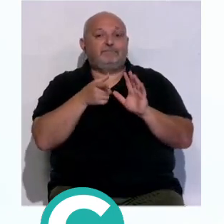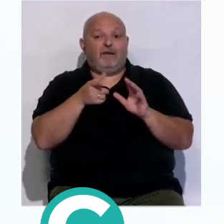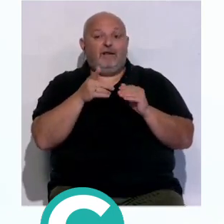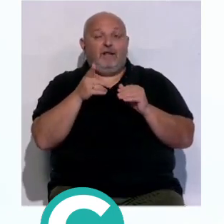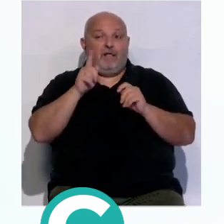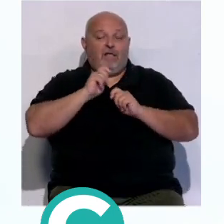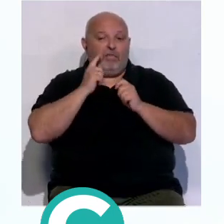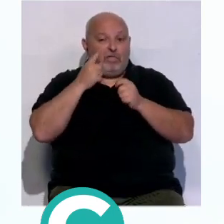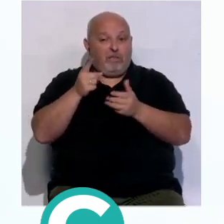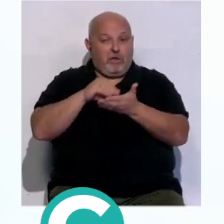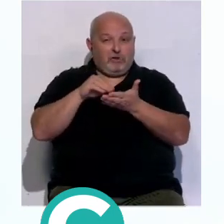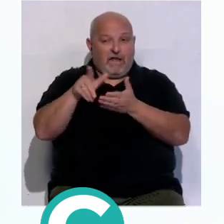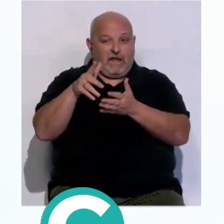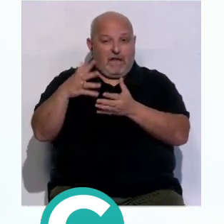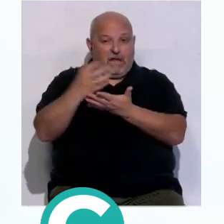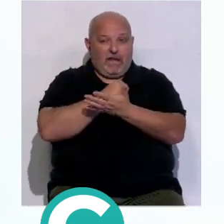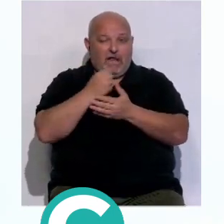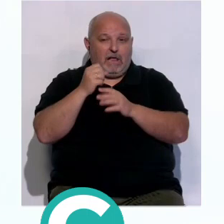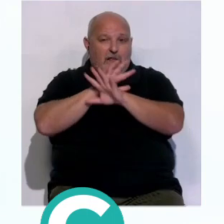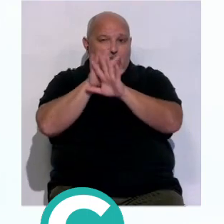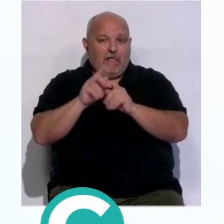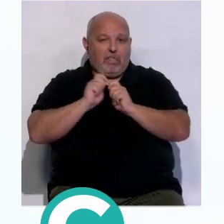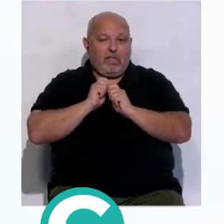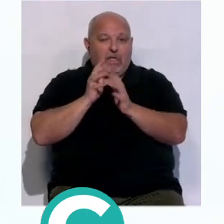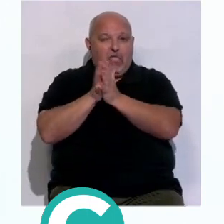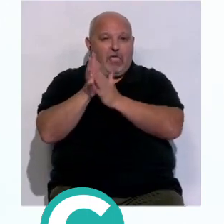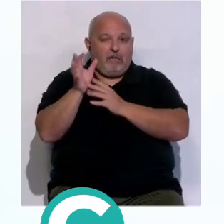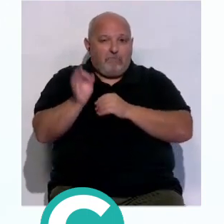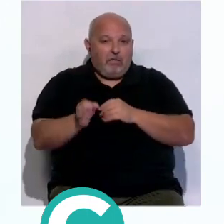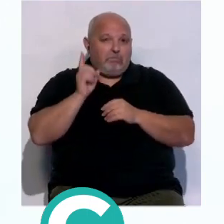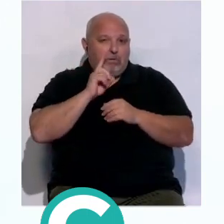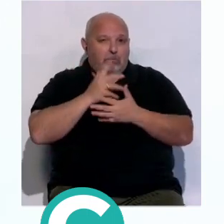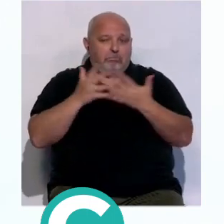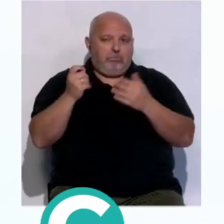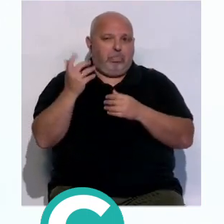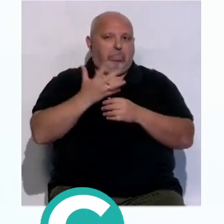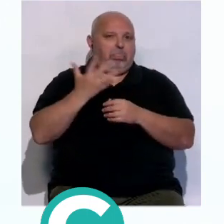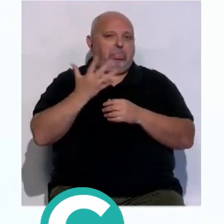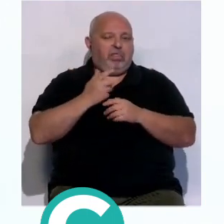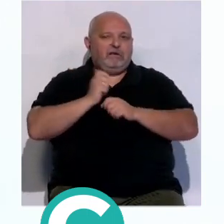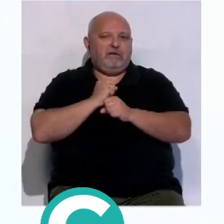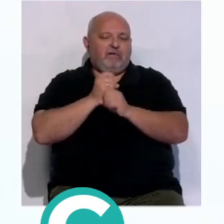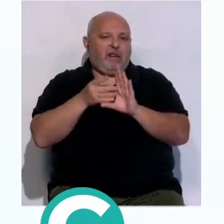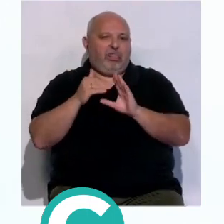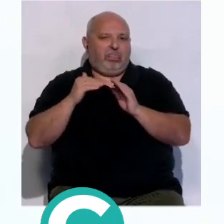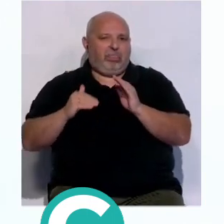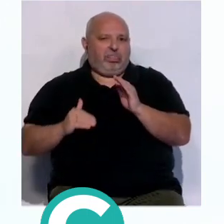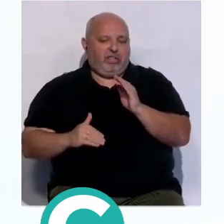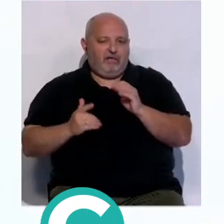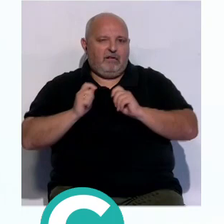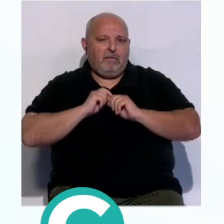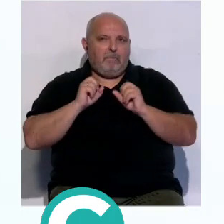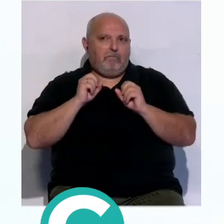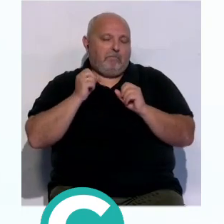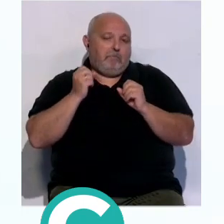menor aprecio o ese desprecio o esa pérdida de prestigio de la profesión periodística va en detrimento de la calidad de su trabajo puesto que se nos va a